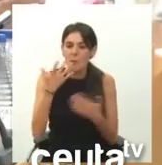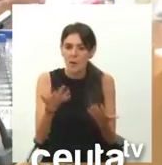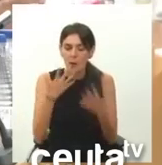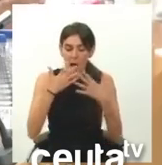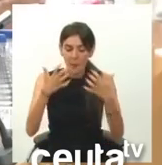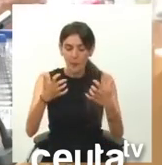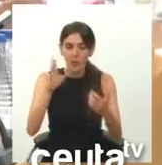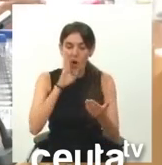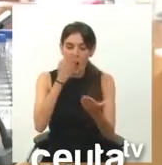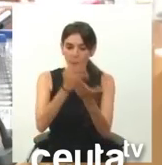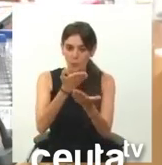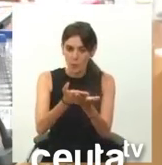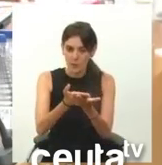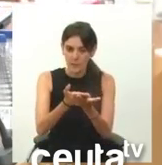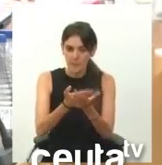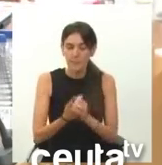aprobación de esta propuesta.